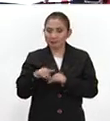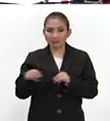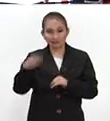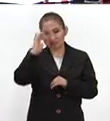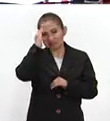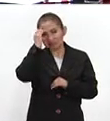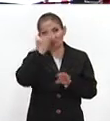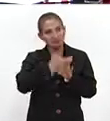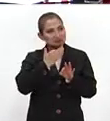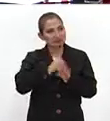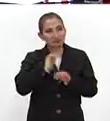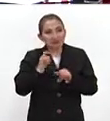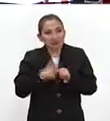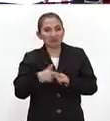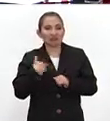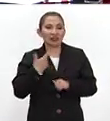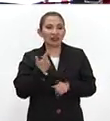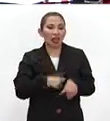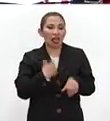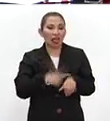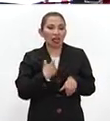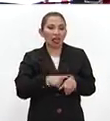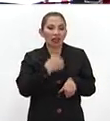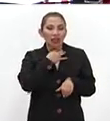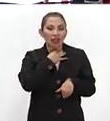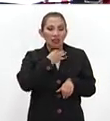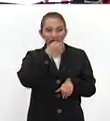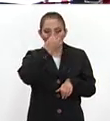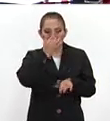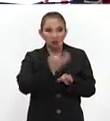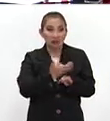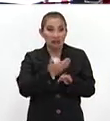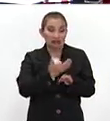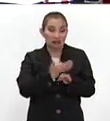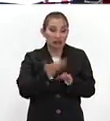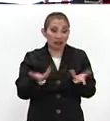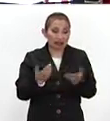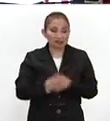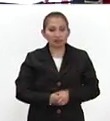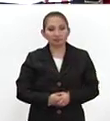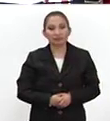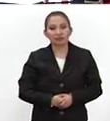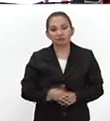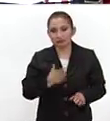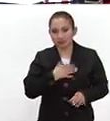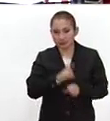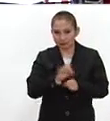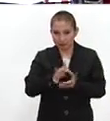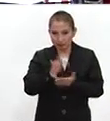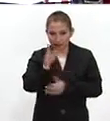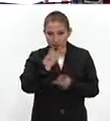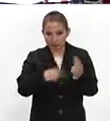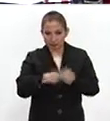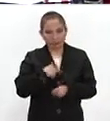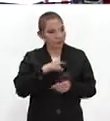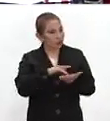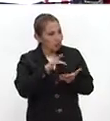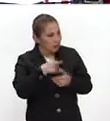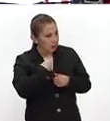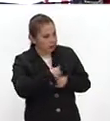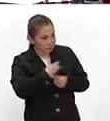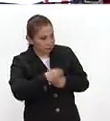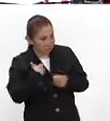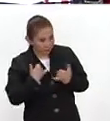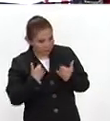conocemos en este momento a alguien que haya padecido o esté padeciendo estas enfermedades. Muy buenos días, gracias por estar con nosotros. Buenos días, gracias por la